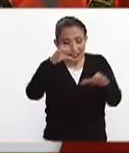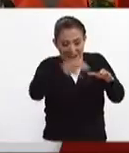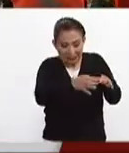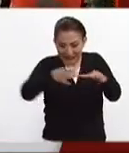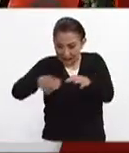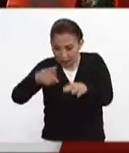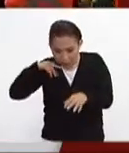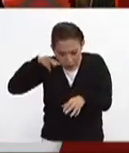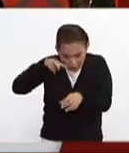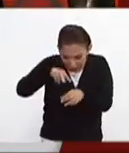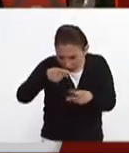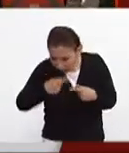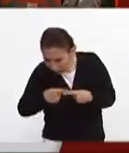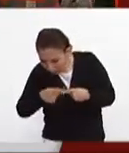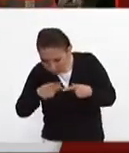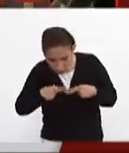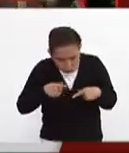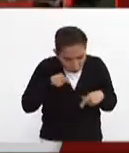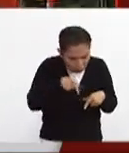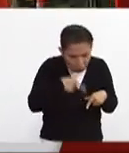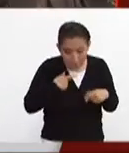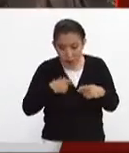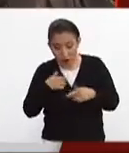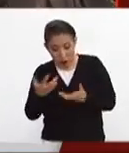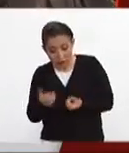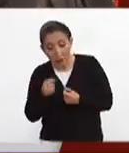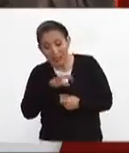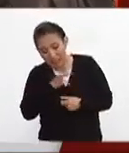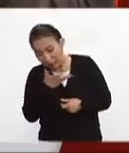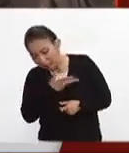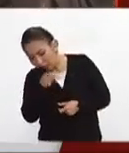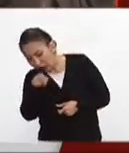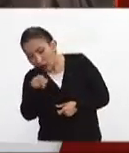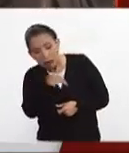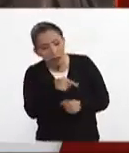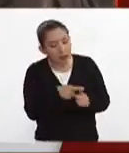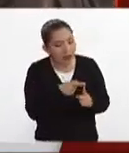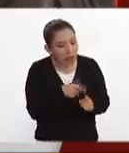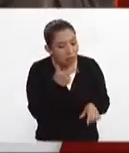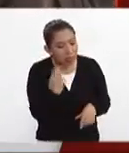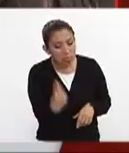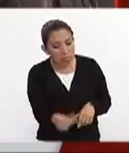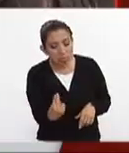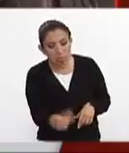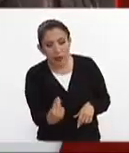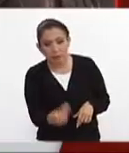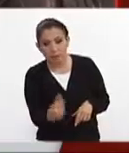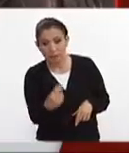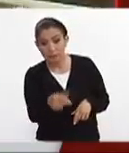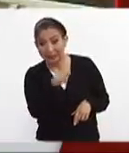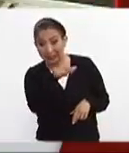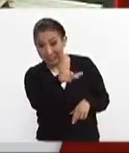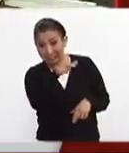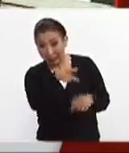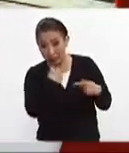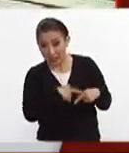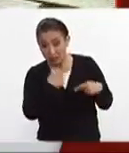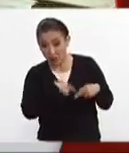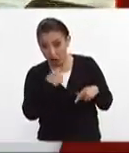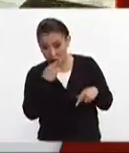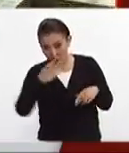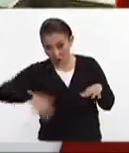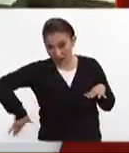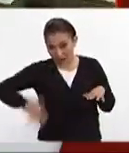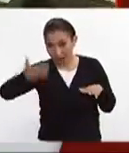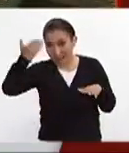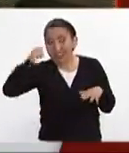huecos para identificar a las personas los rescatistas dicen que ya se tienen identificadas las 17 personas de las que yo